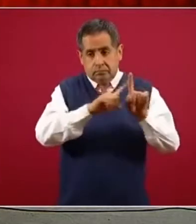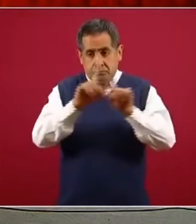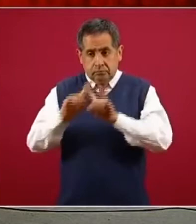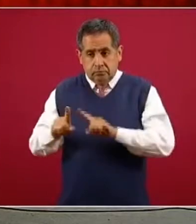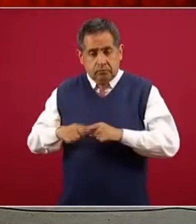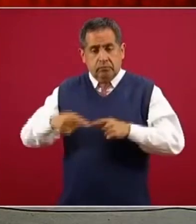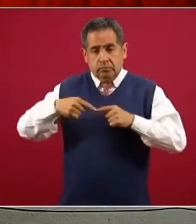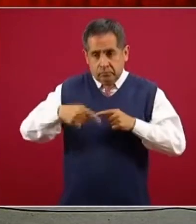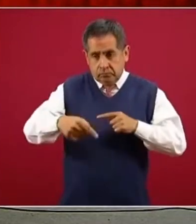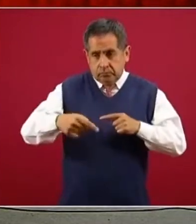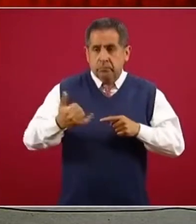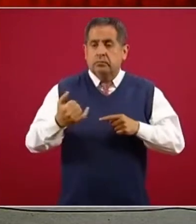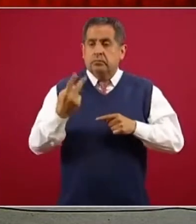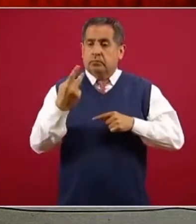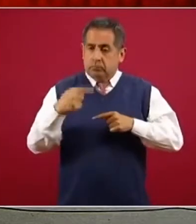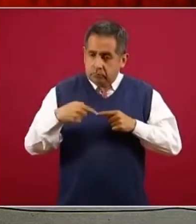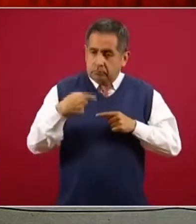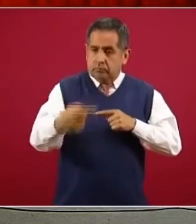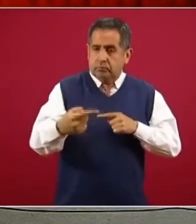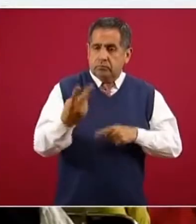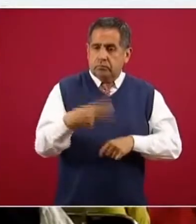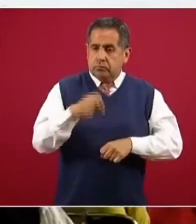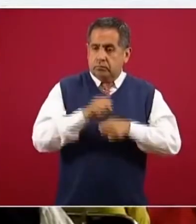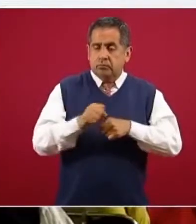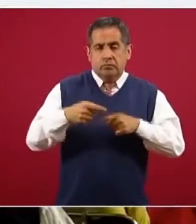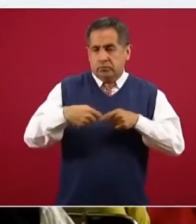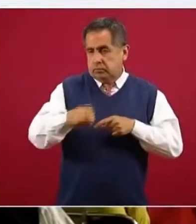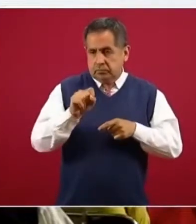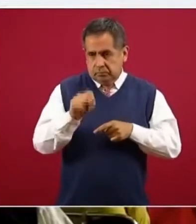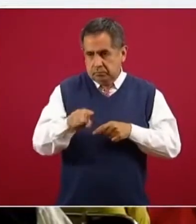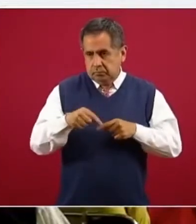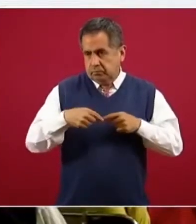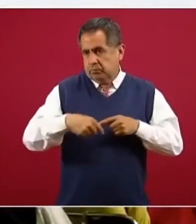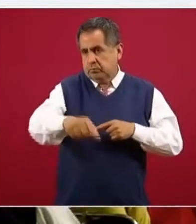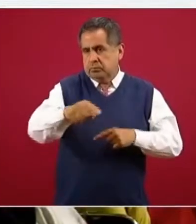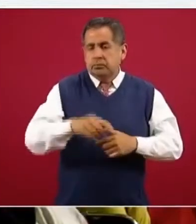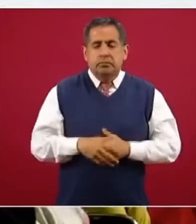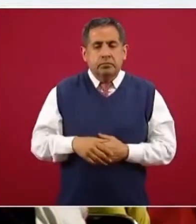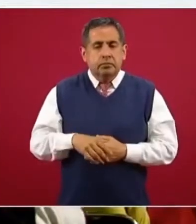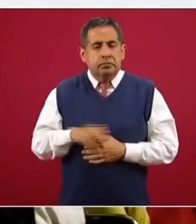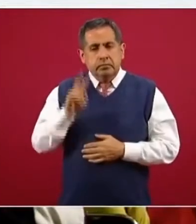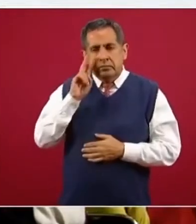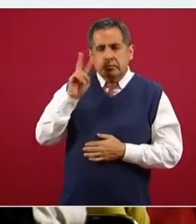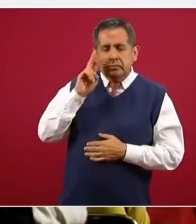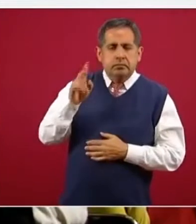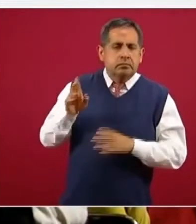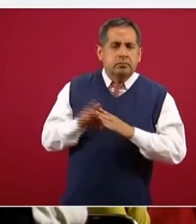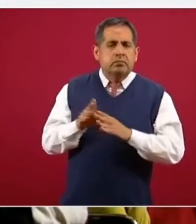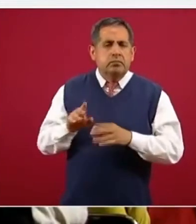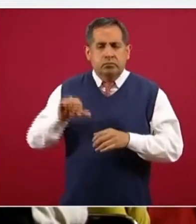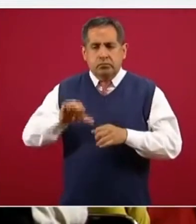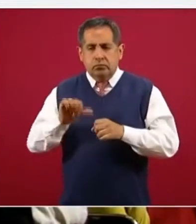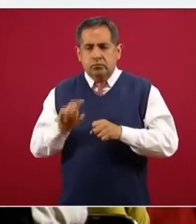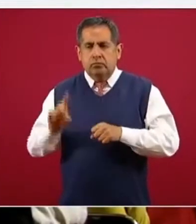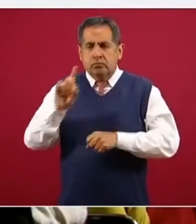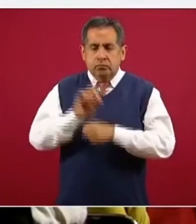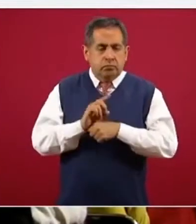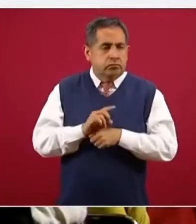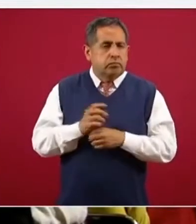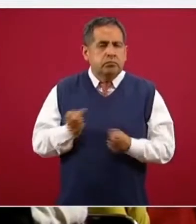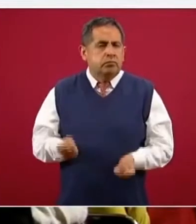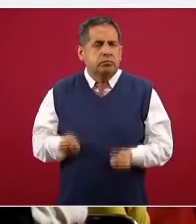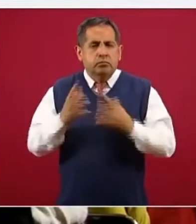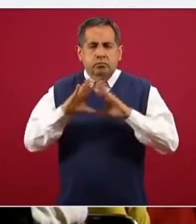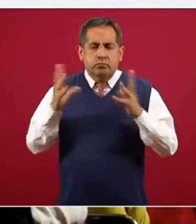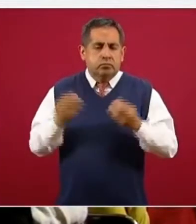Asimismo, 430.827 personas se han recuperado de la enfermedad Para el día de hoy y para el corte de hoy,